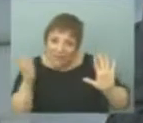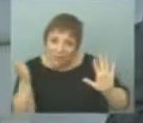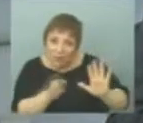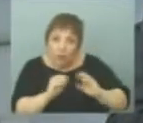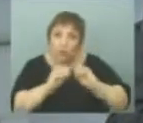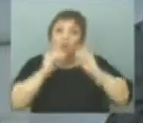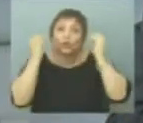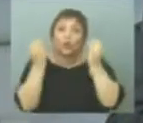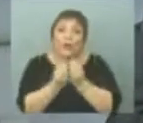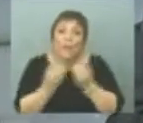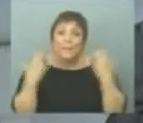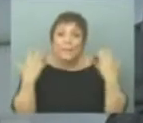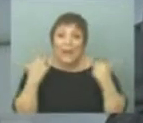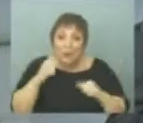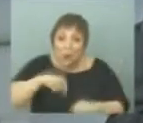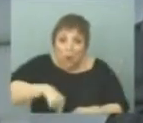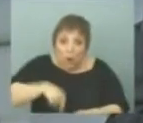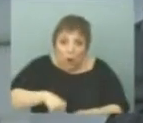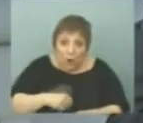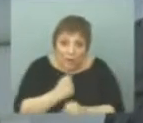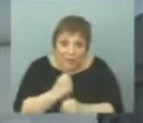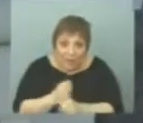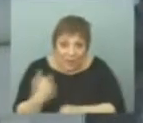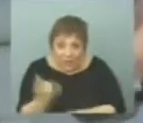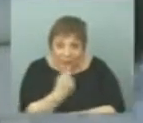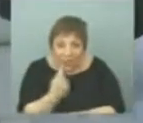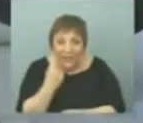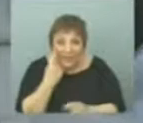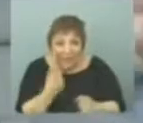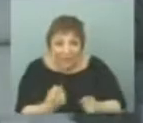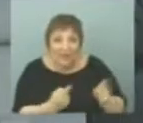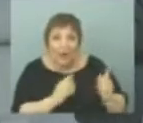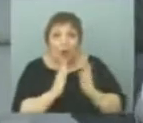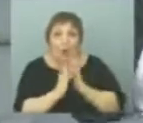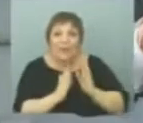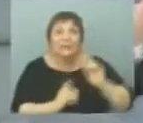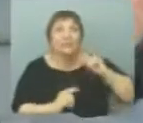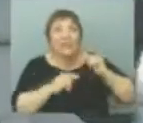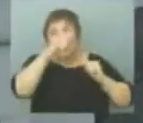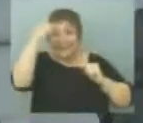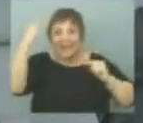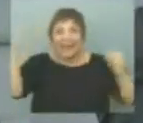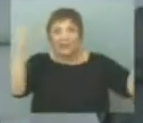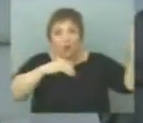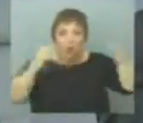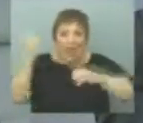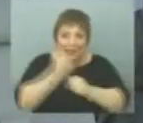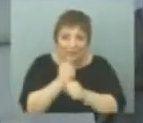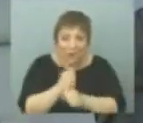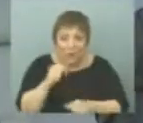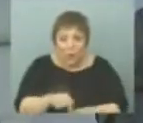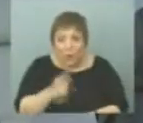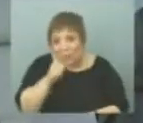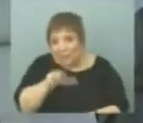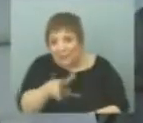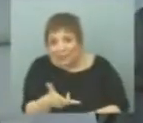total de la mano de obra que trabajaba en el país estaba vinculada al comercio exterior, a la internacionalización. Hoy es casi un